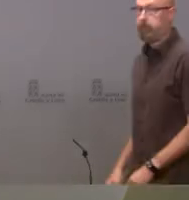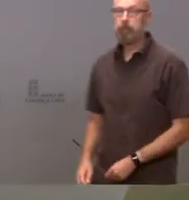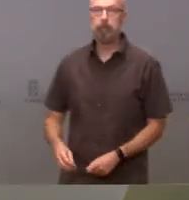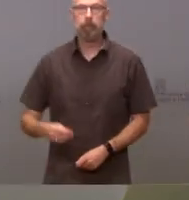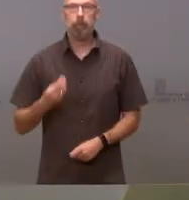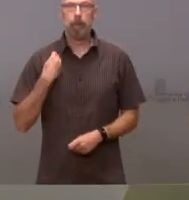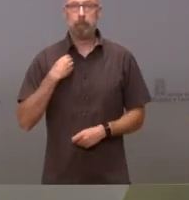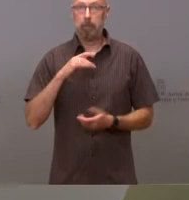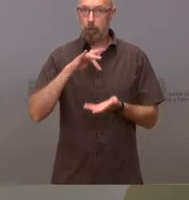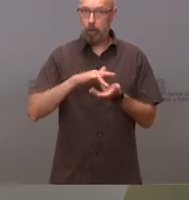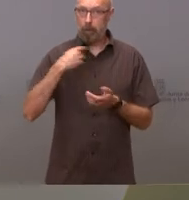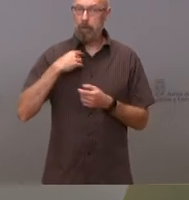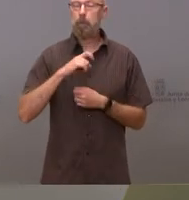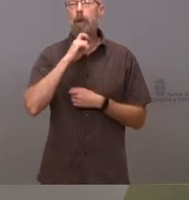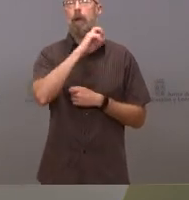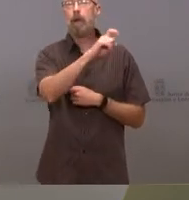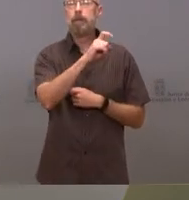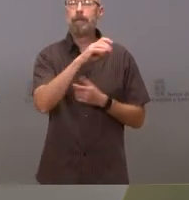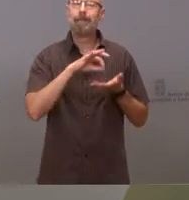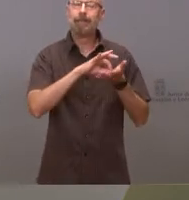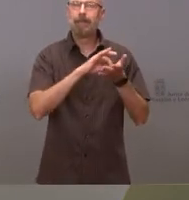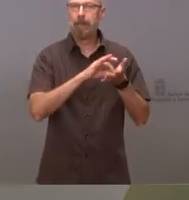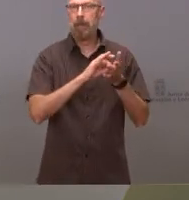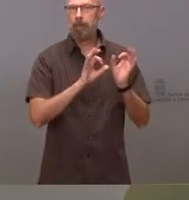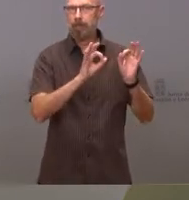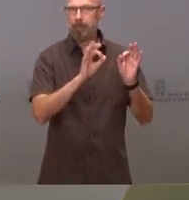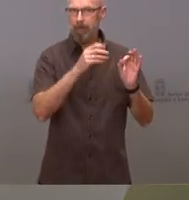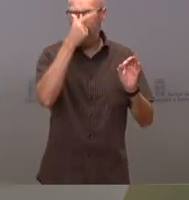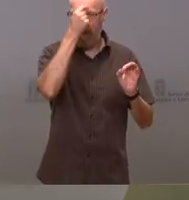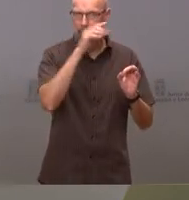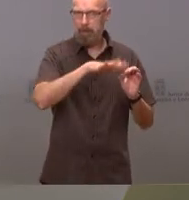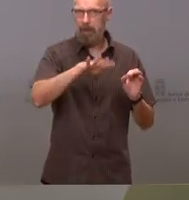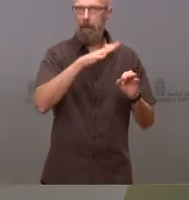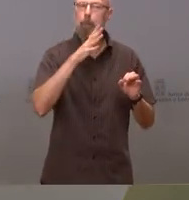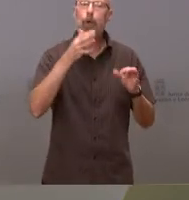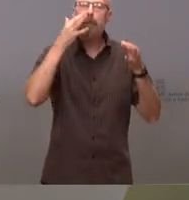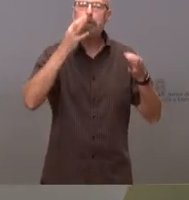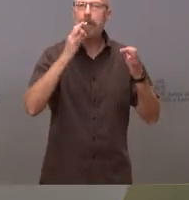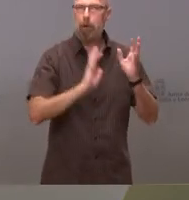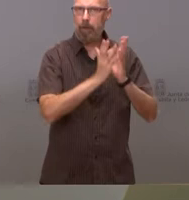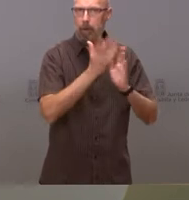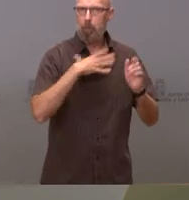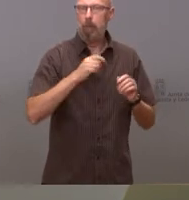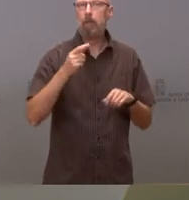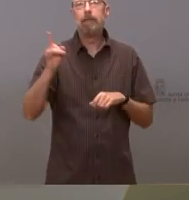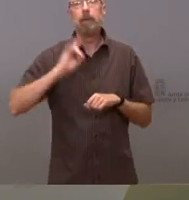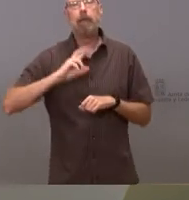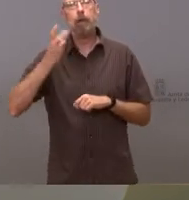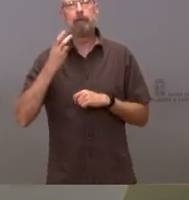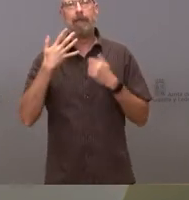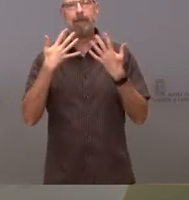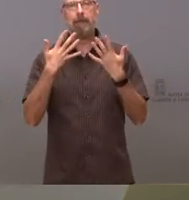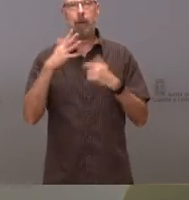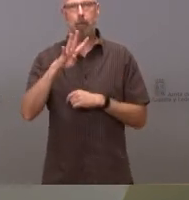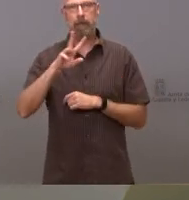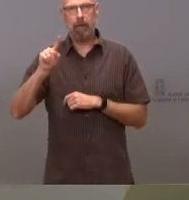de vida por riesgo de incendio riesgo serio hay otra llamada a las 10 y 41 donde ya se comunica que